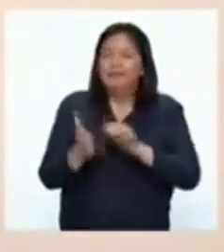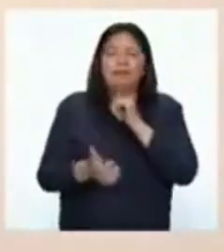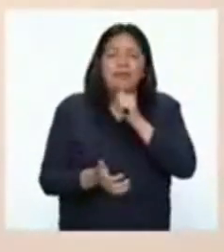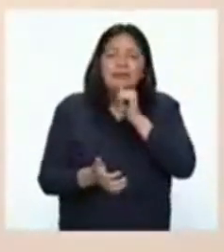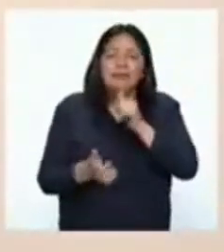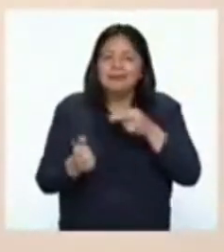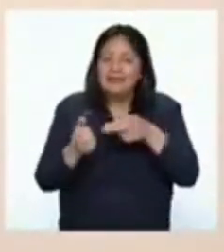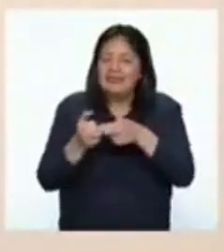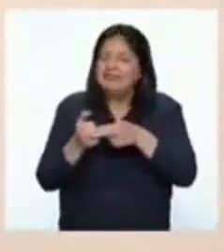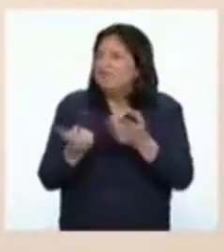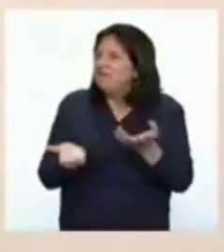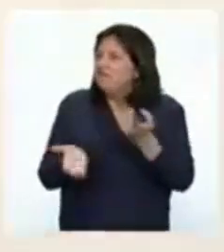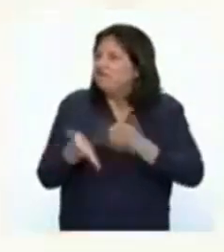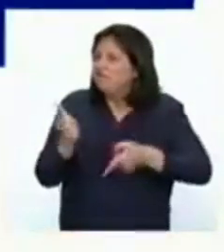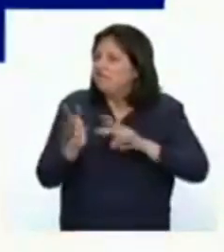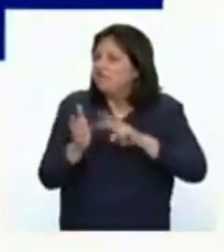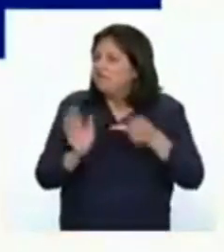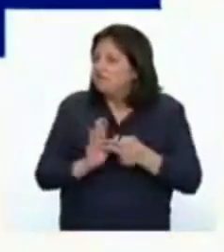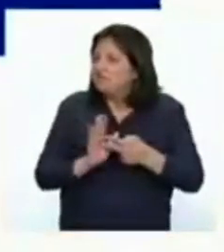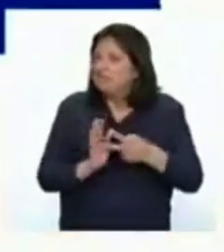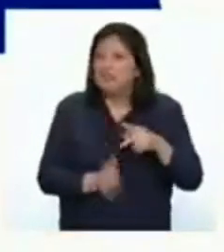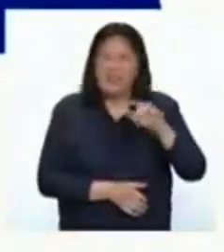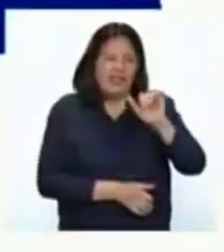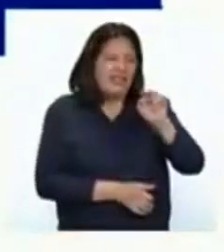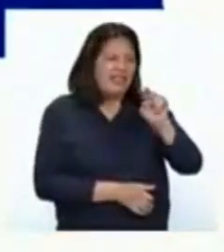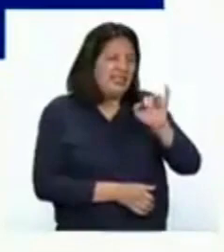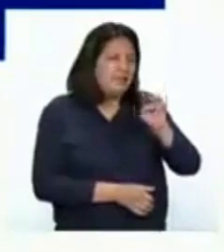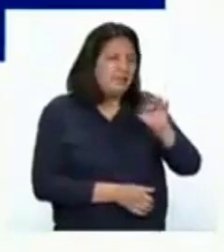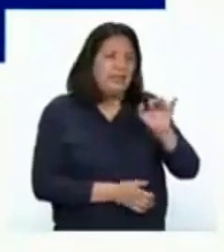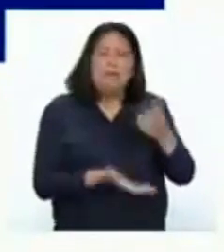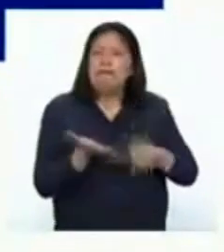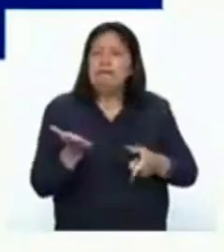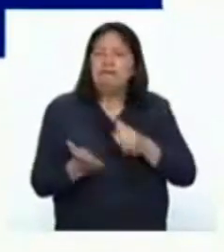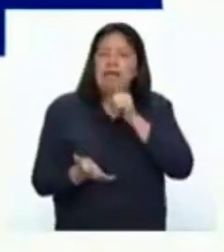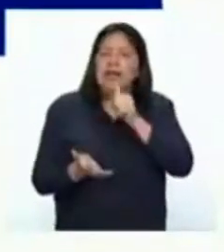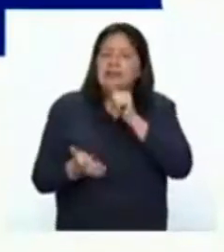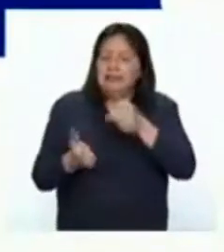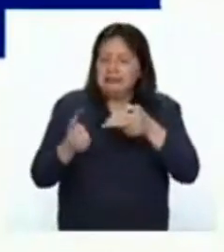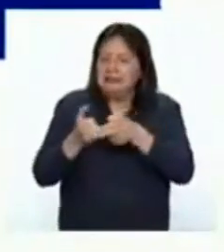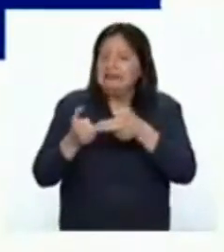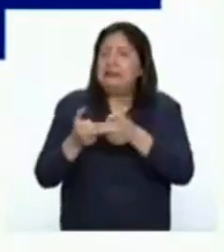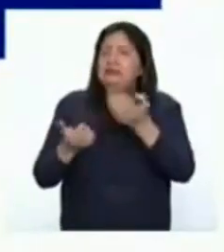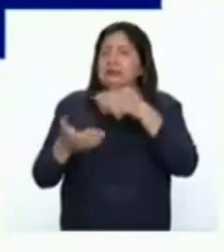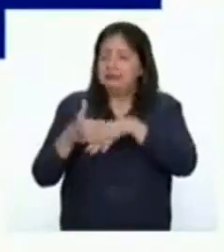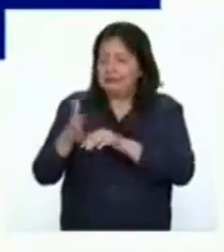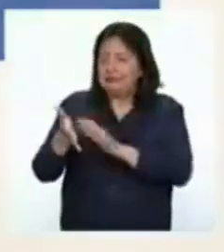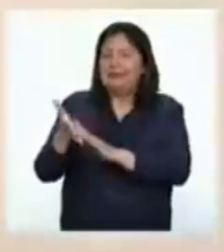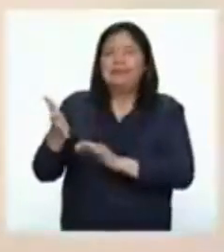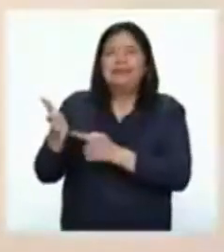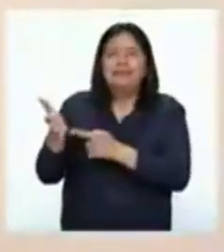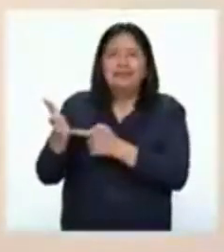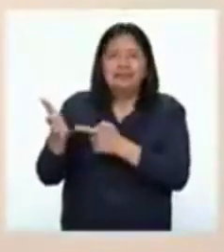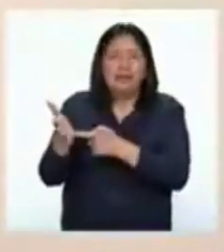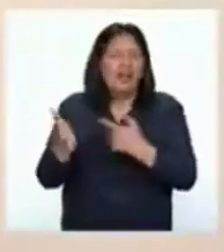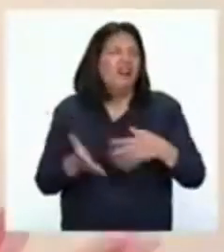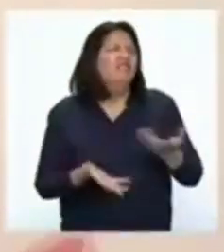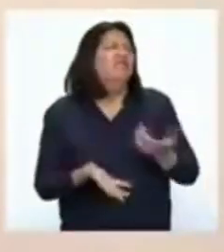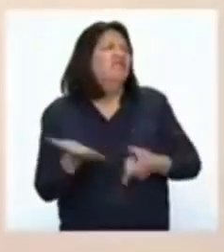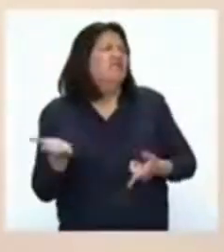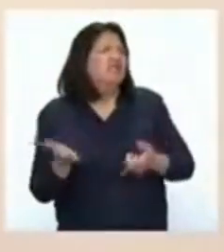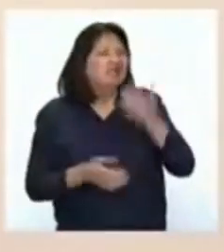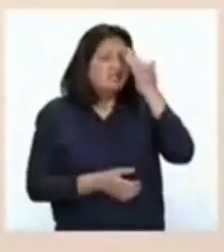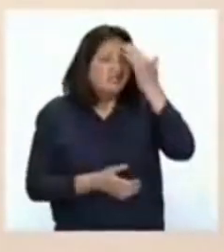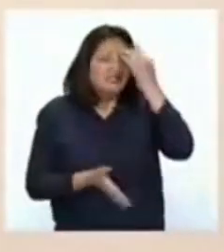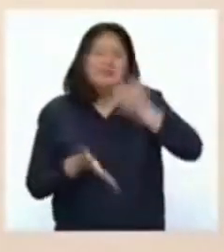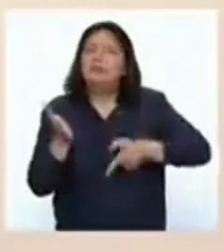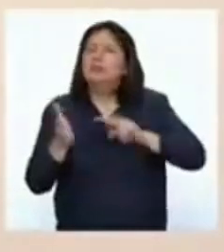¿Y qué es la anemia? La anemia es la falta de hierro en nuestra sangre. Para entender un poquito mejor qué significa